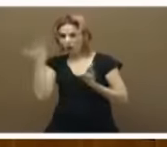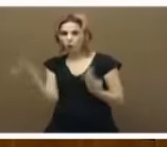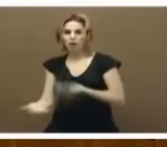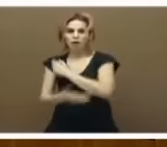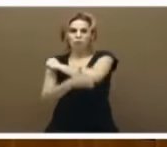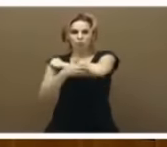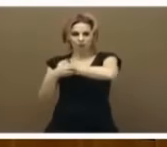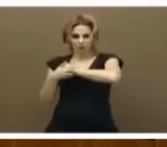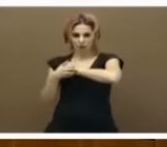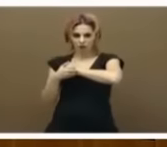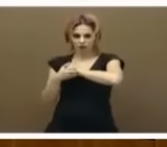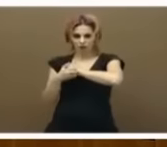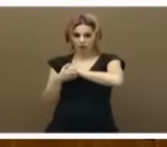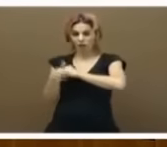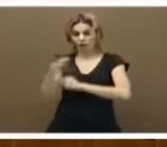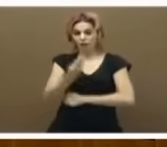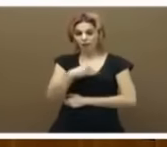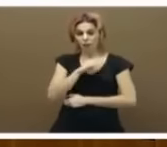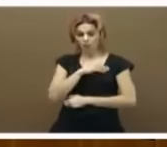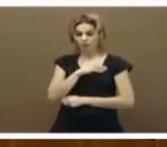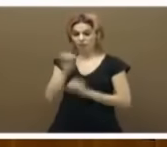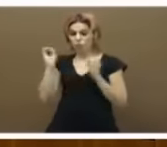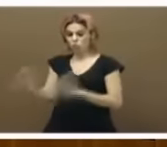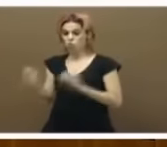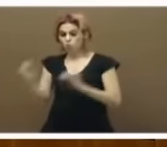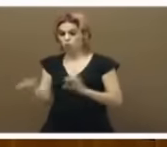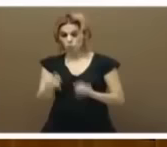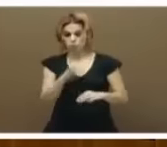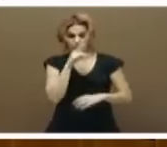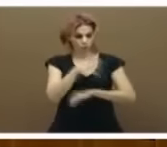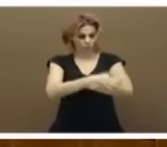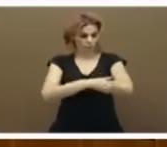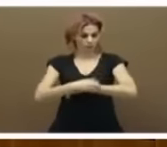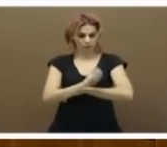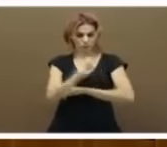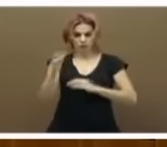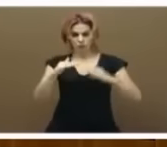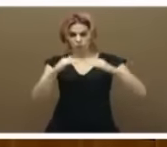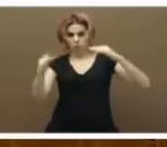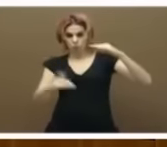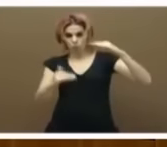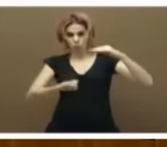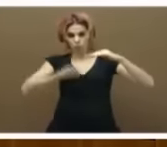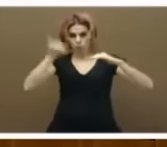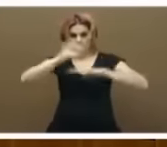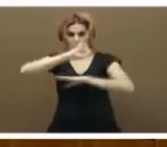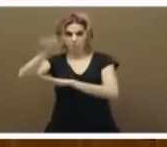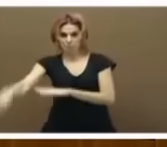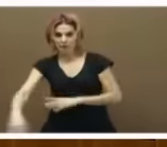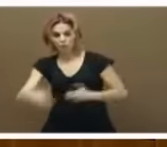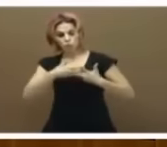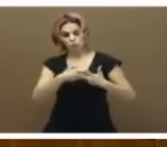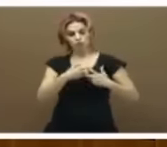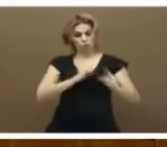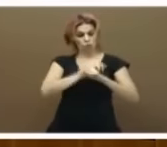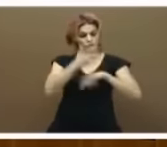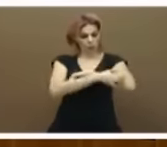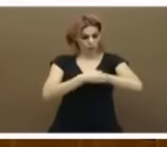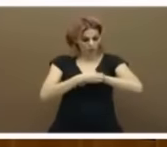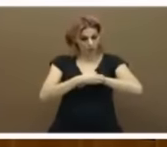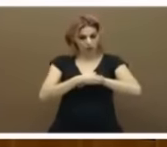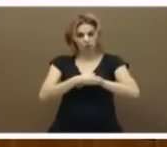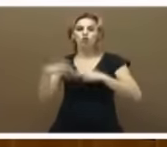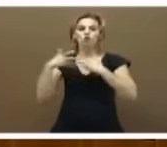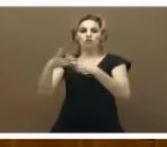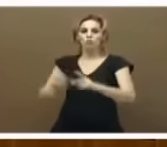En España hay más abandono que en otros sitios porque hay más pobres y porque hay más desigualdades. Y porque luchando contra la pobreza es como luchamos y podemos luchar porque la